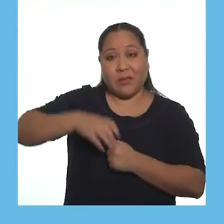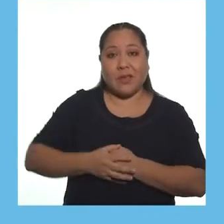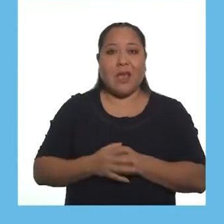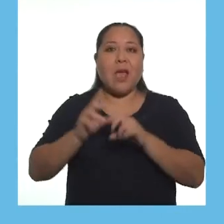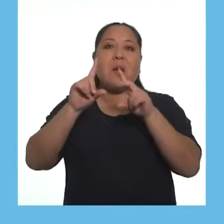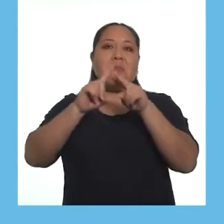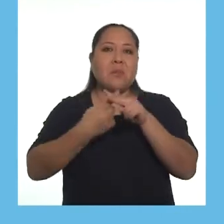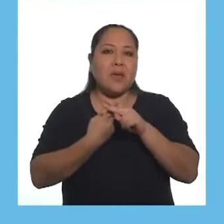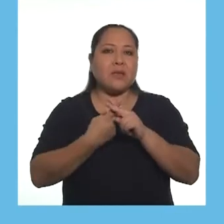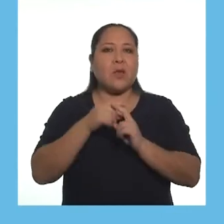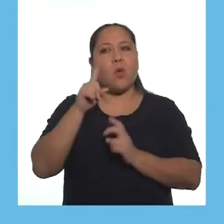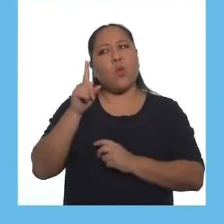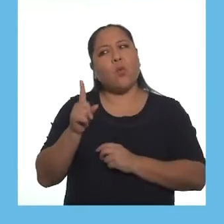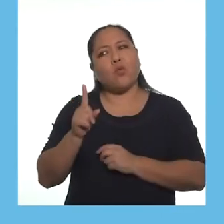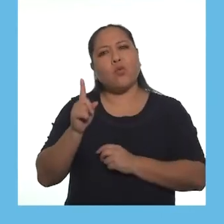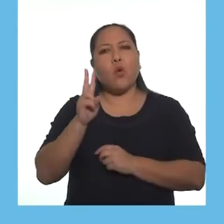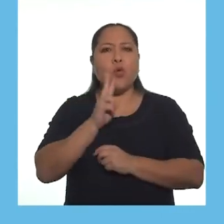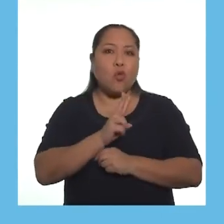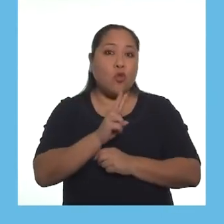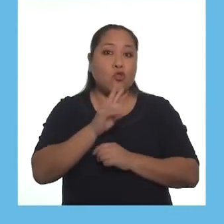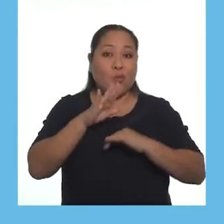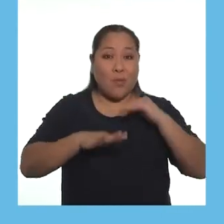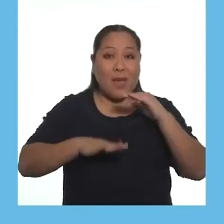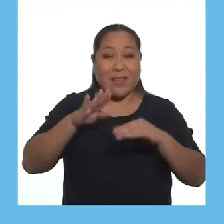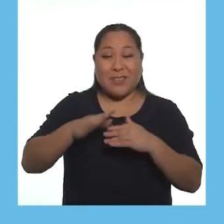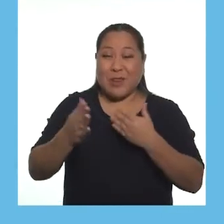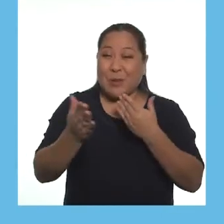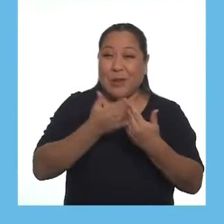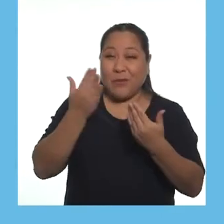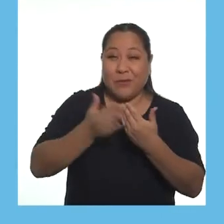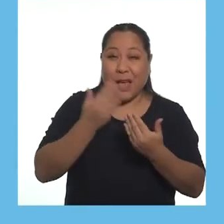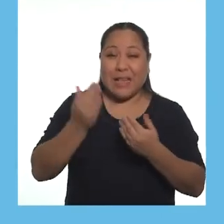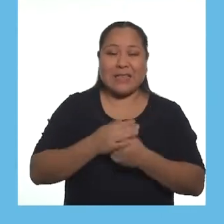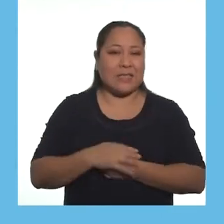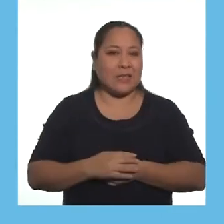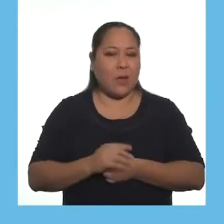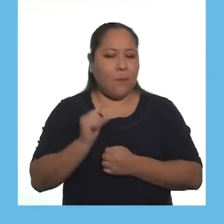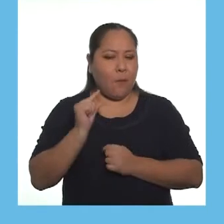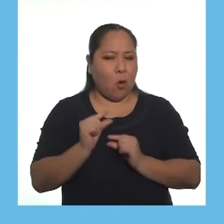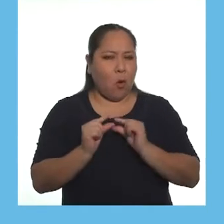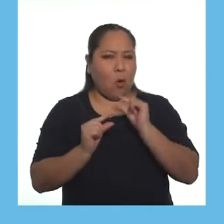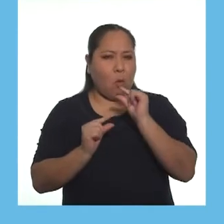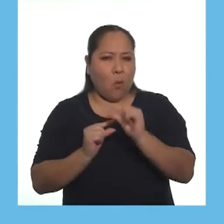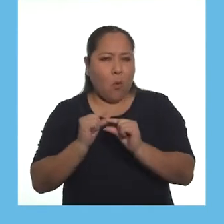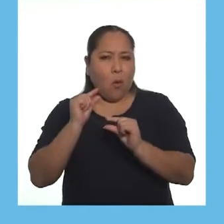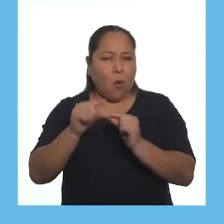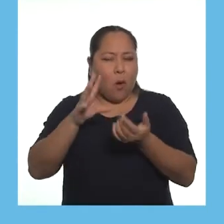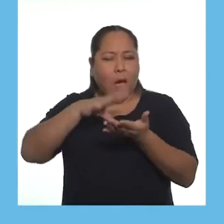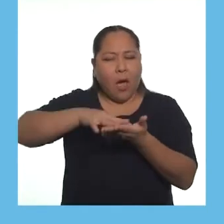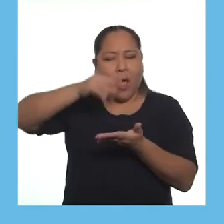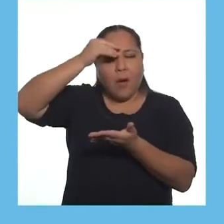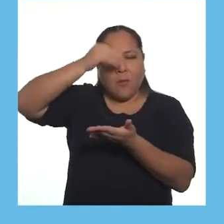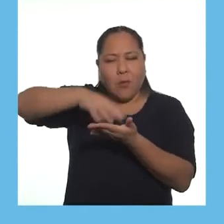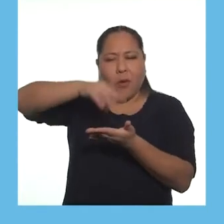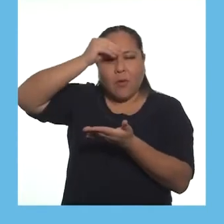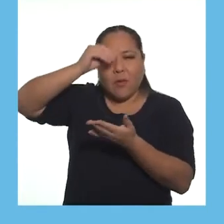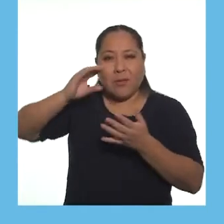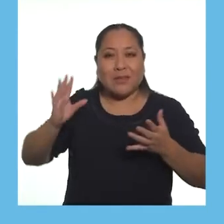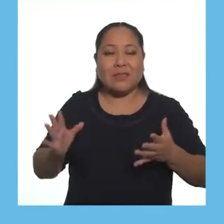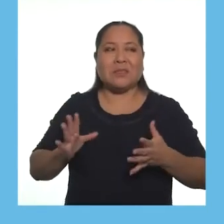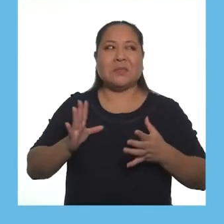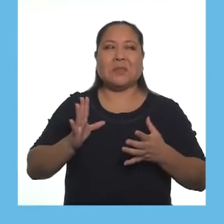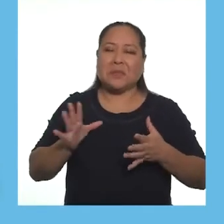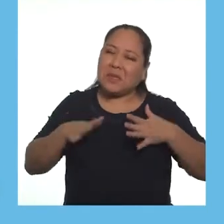apoyo necesario y empiecen con uno o dos pasos, los más sencillos. Poco a poco irá